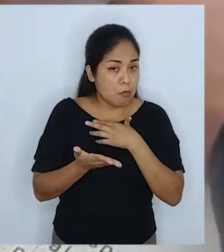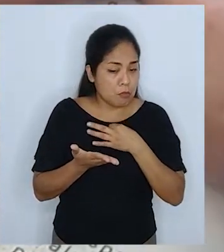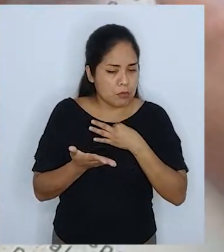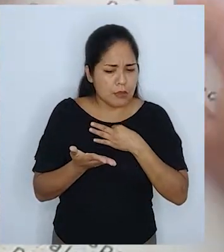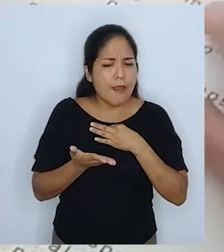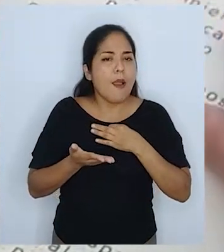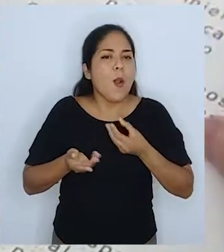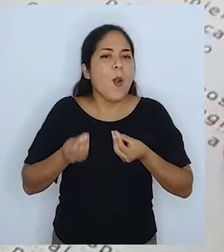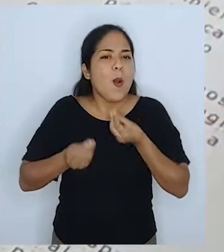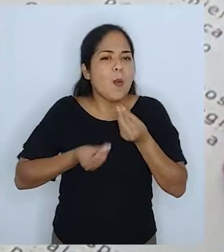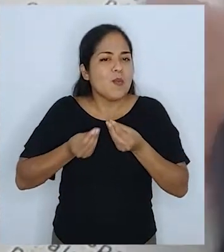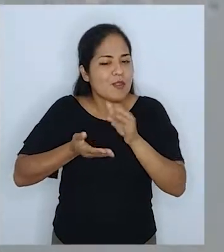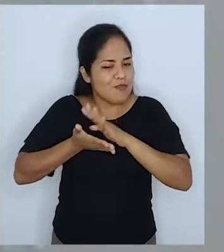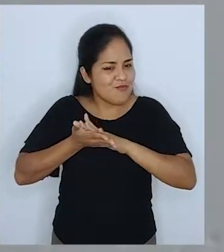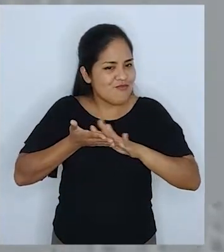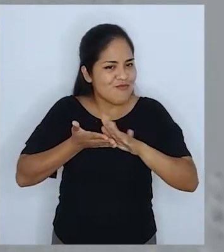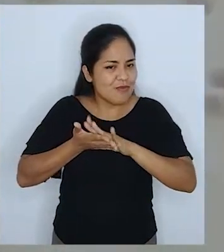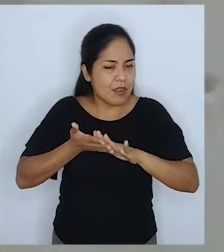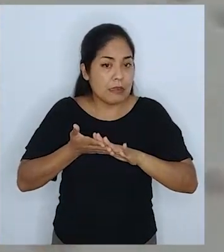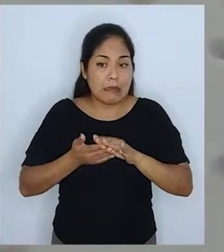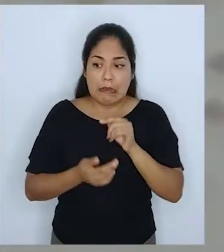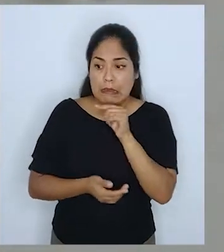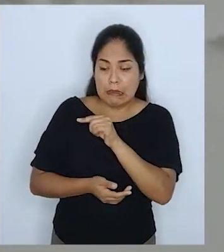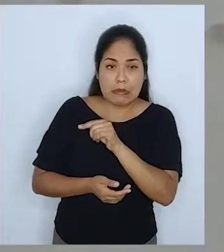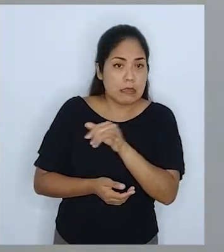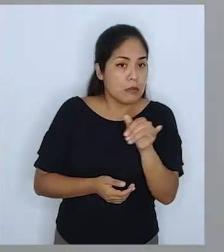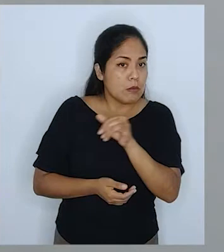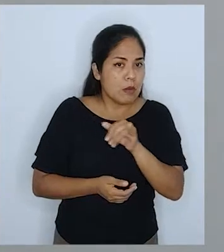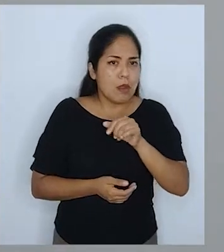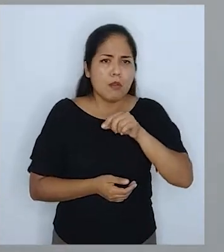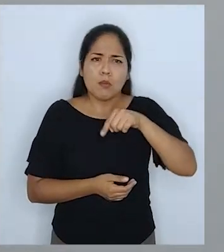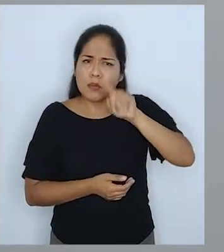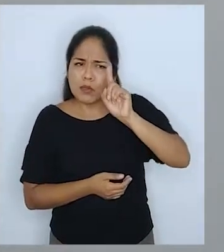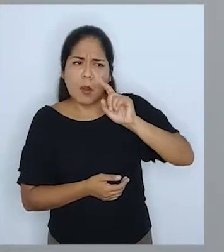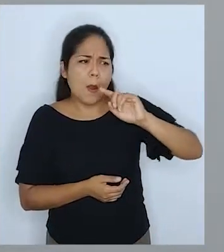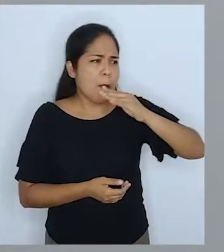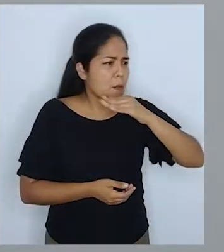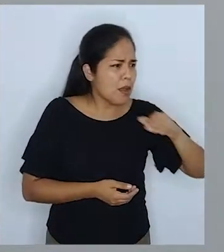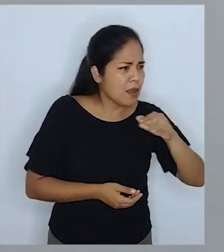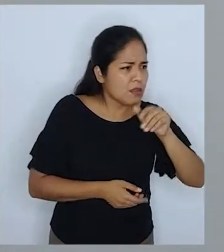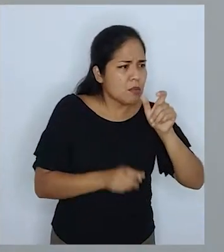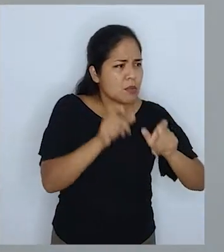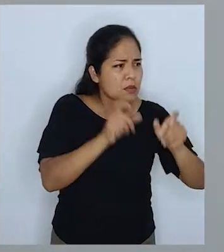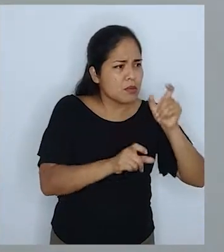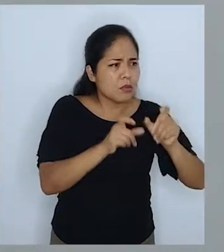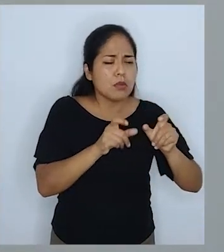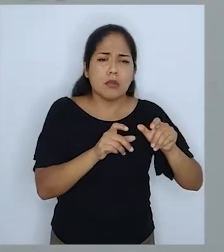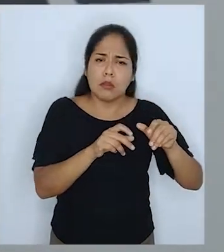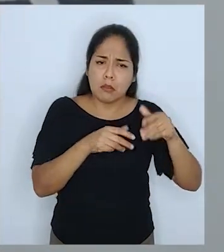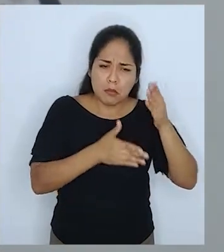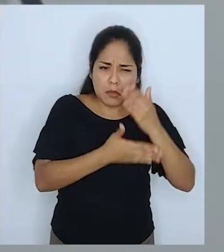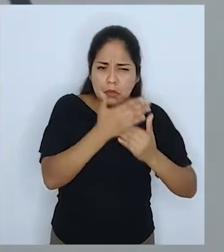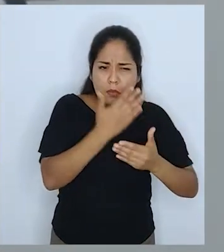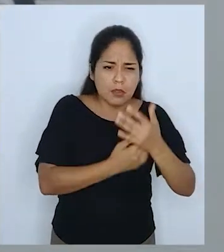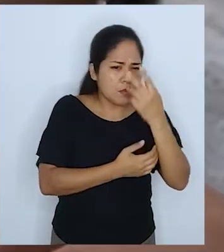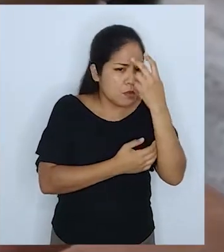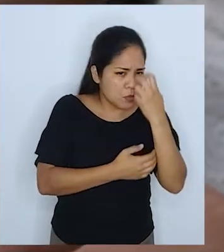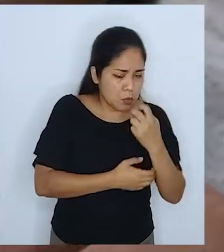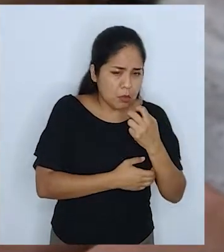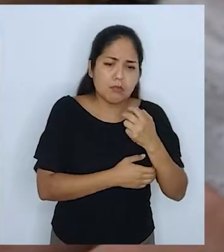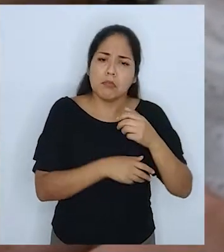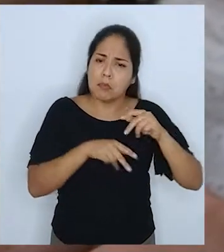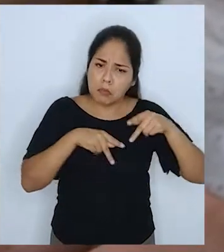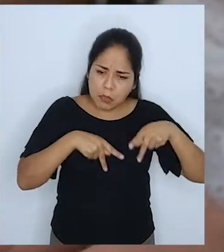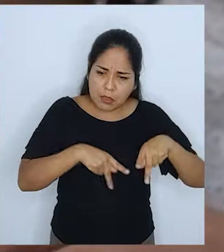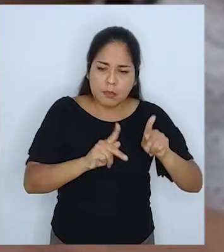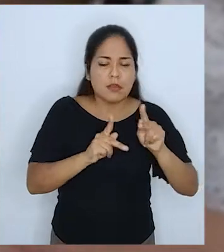Así como él, casi un millón y medio de peruanas y peruanos con problemas leves y severos de visión, tendrán la oportunidad de acceder a